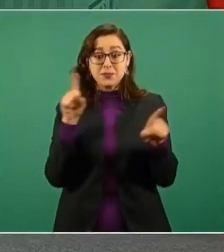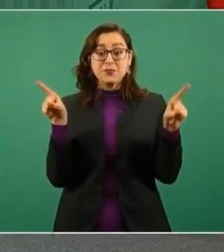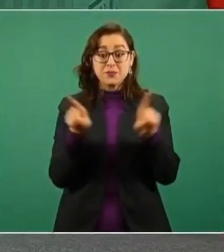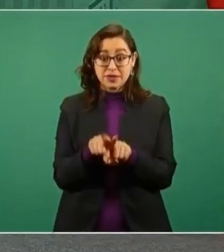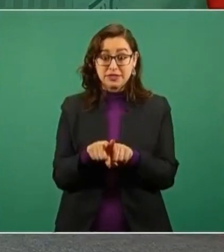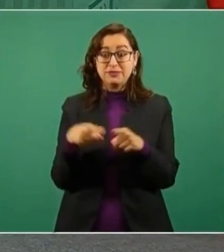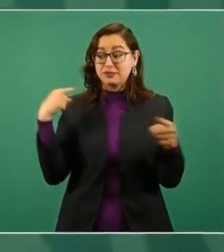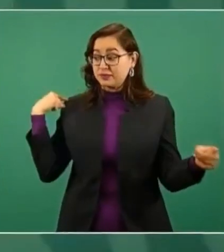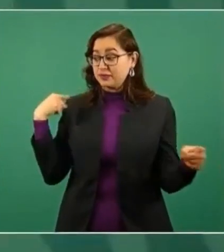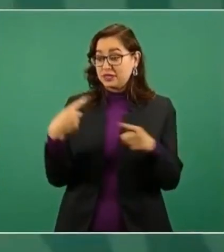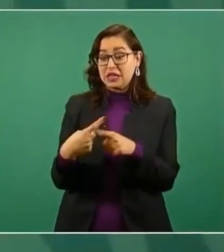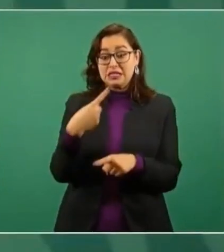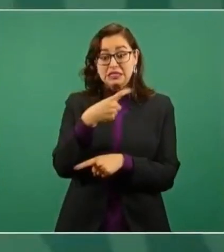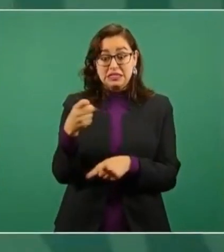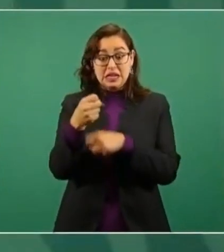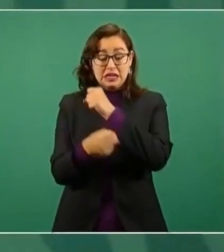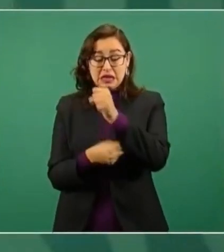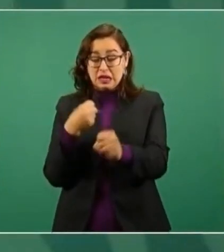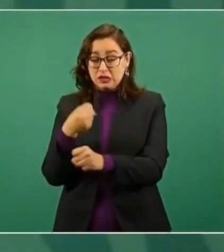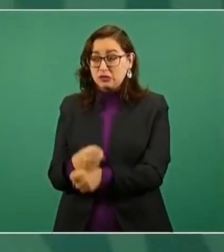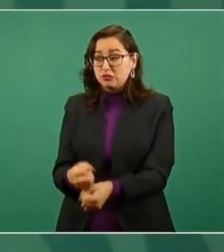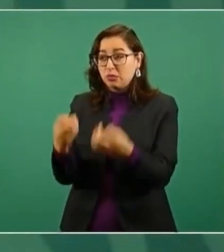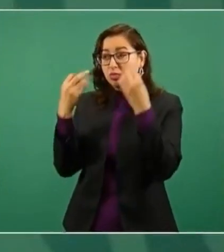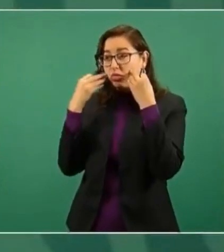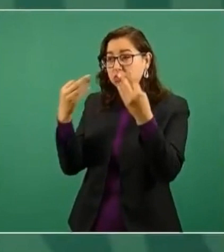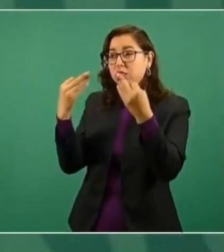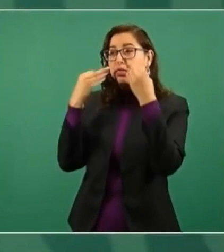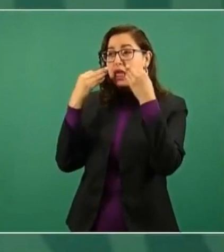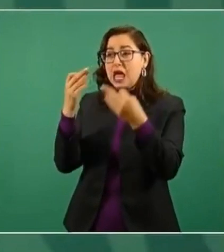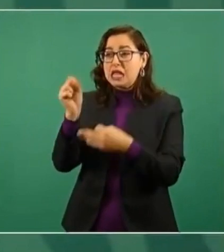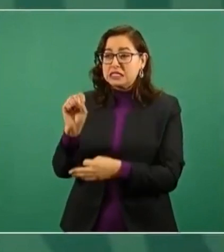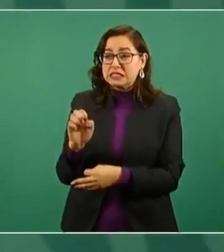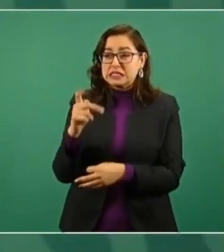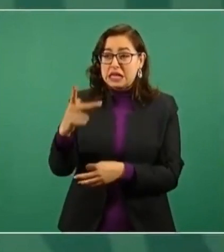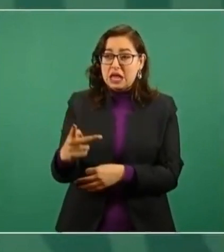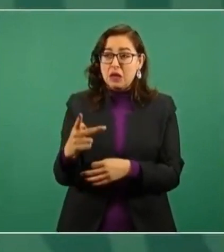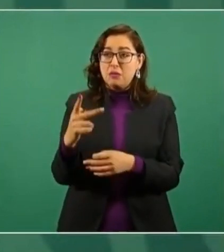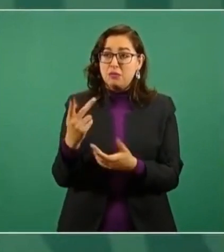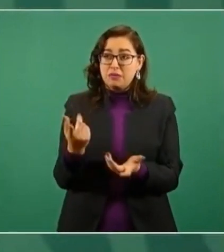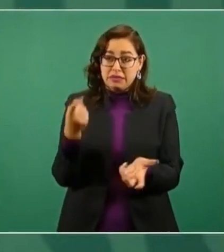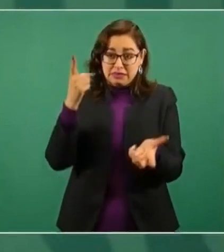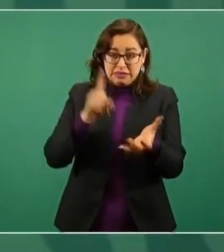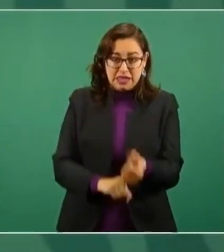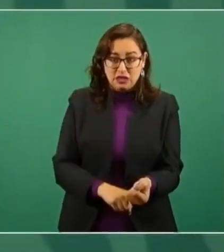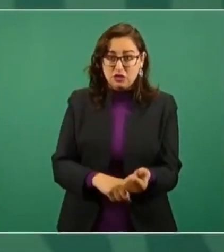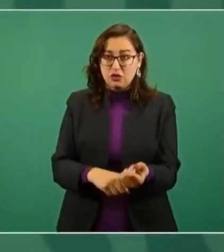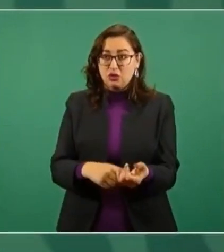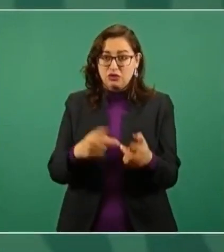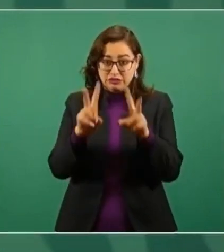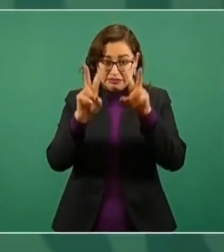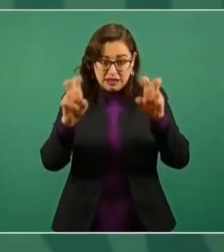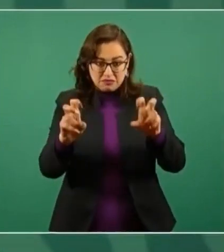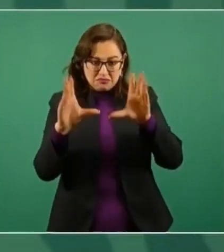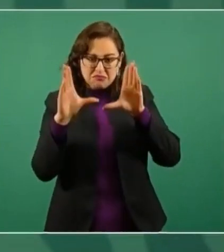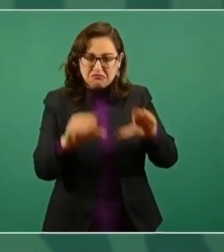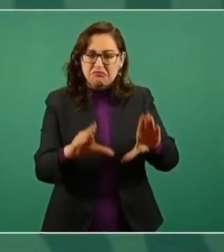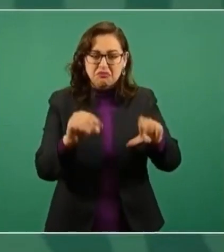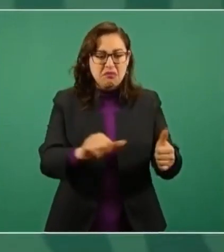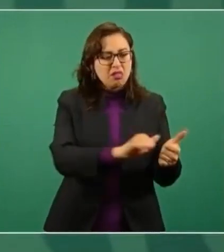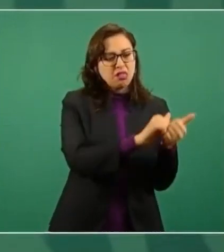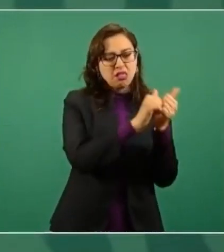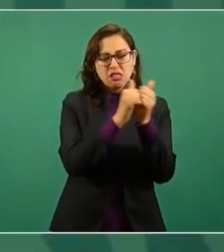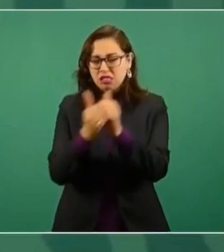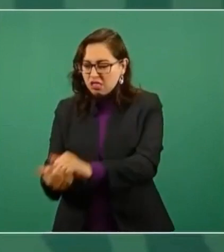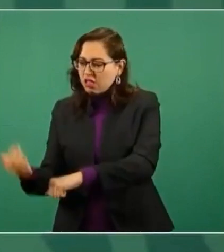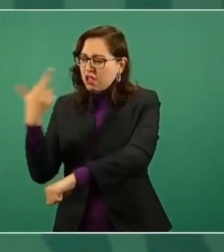burocratización de esta institución. Hemos visto cómo perdía su alma y su esencia. Muchos de nosotros